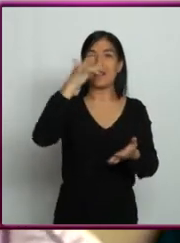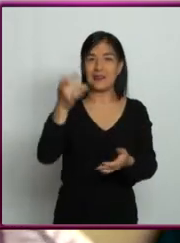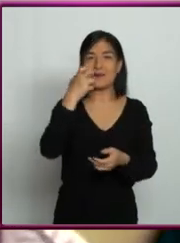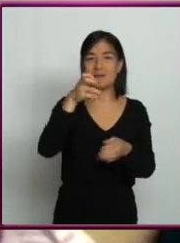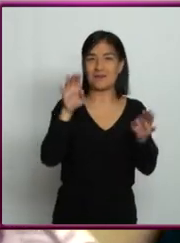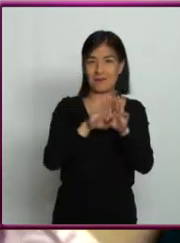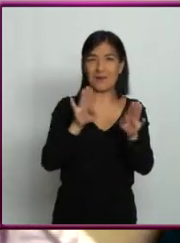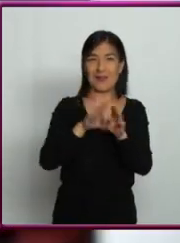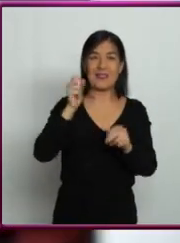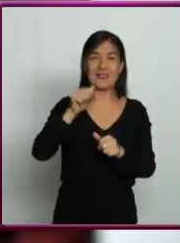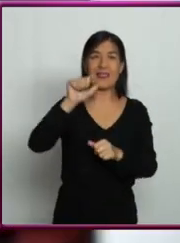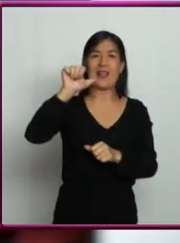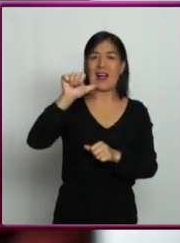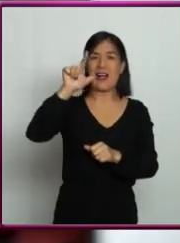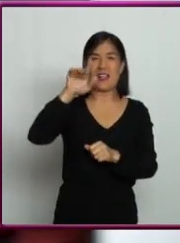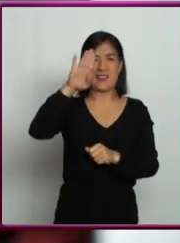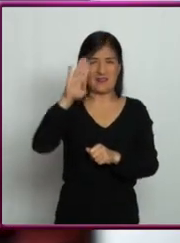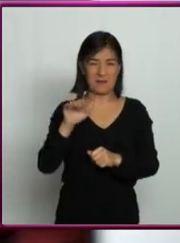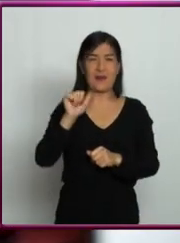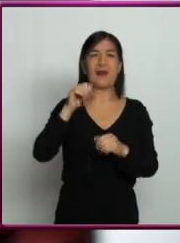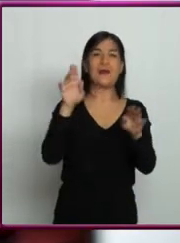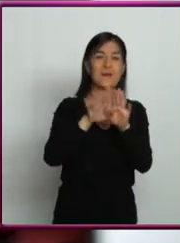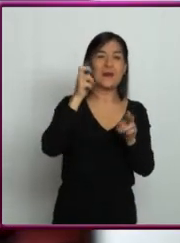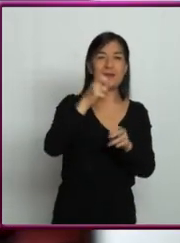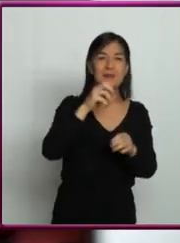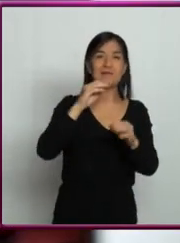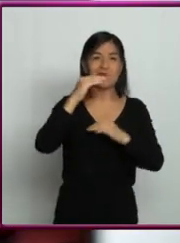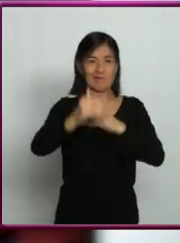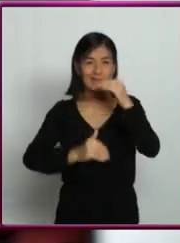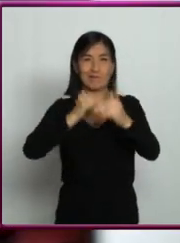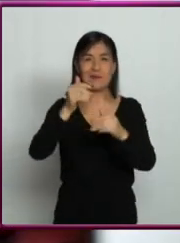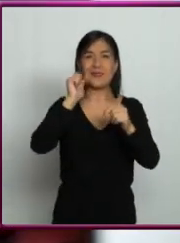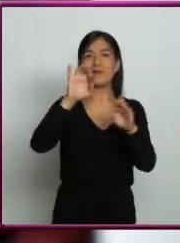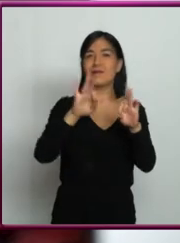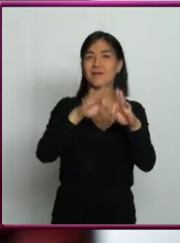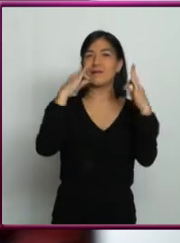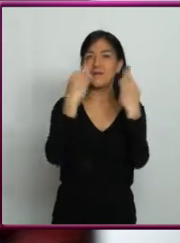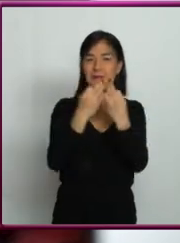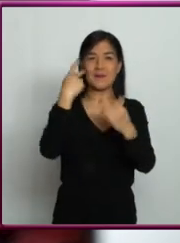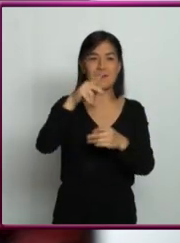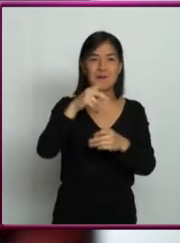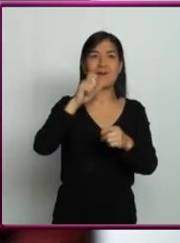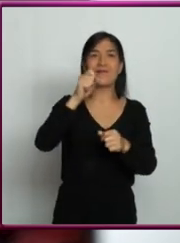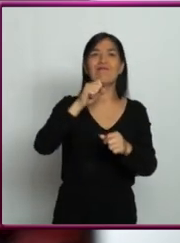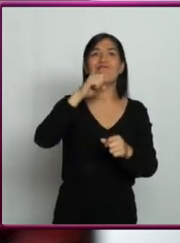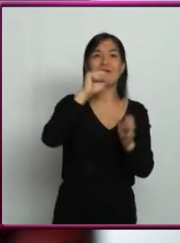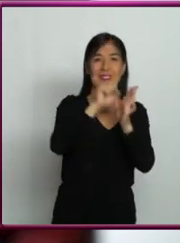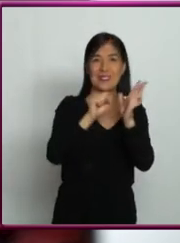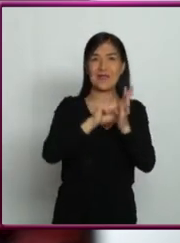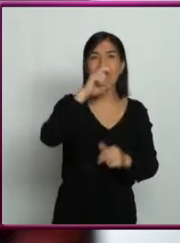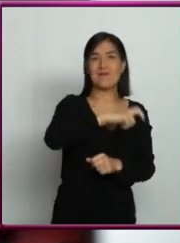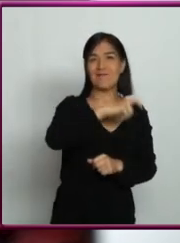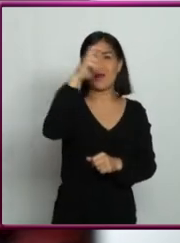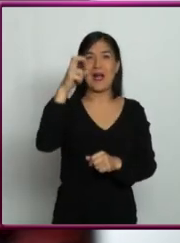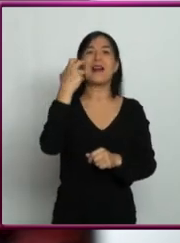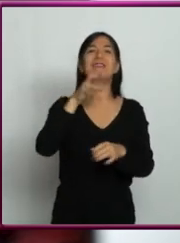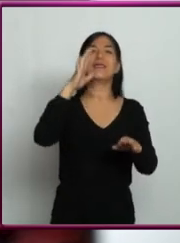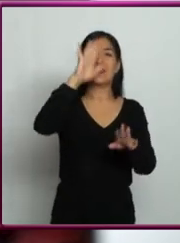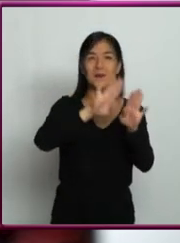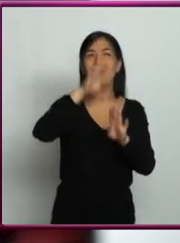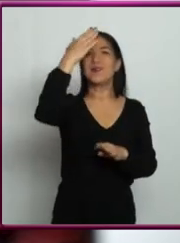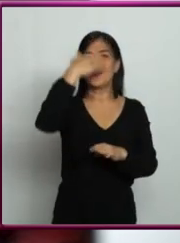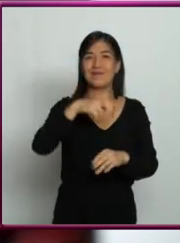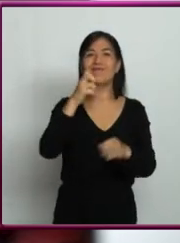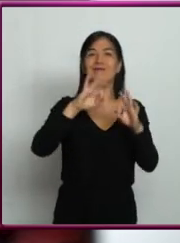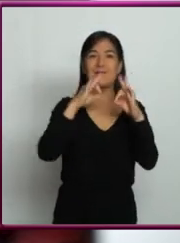ejemplo a telescopios como ALMA, de cómo es este proceso de formación de los sistemas planetarios y de esa manera sabemos cómo se forman.